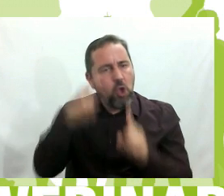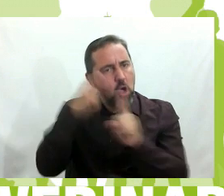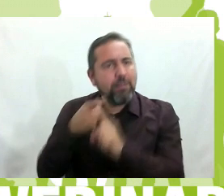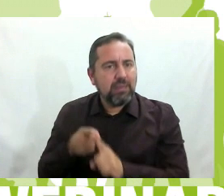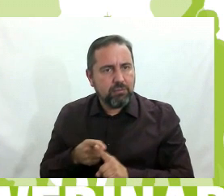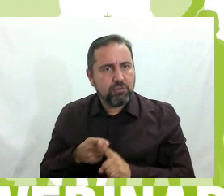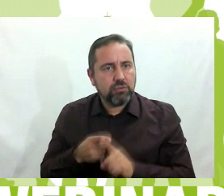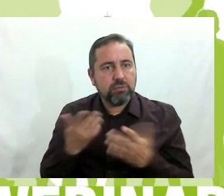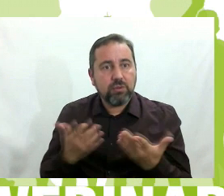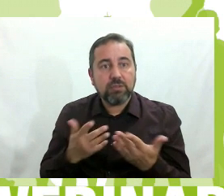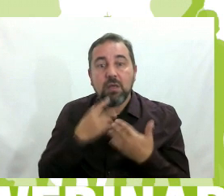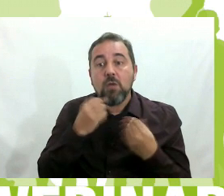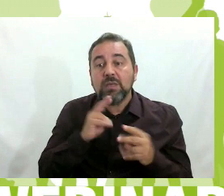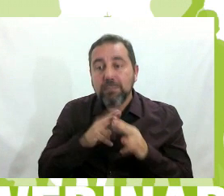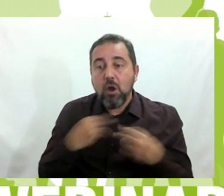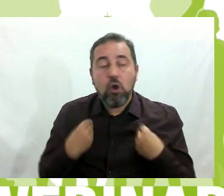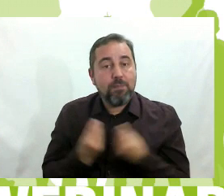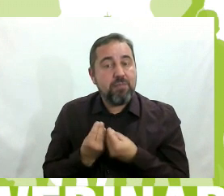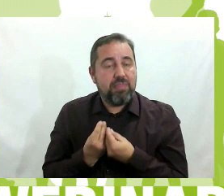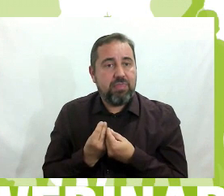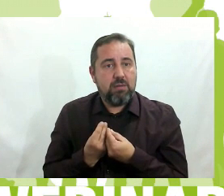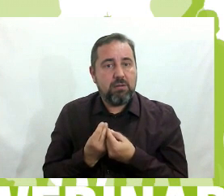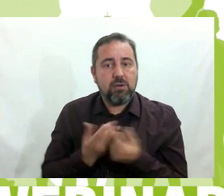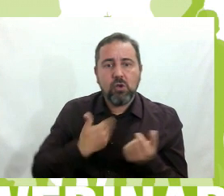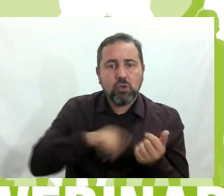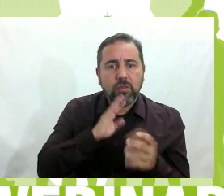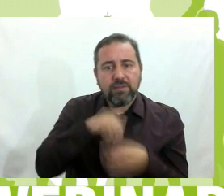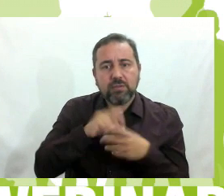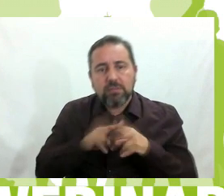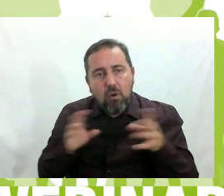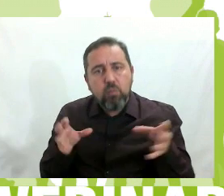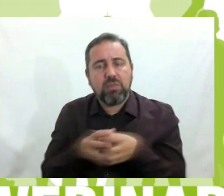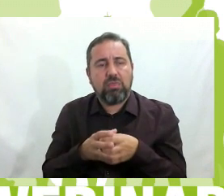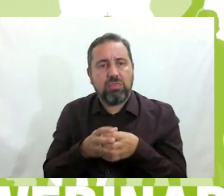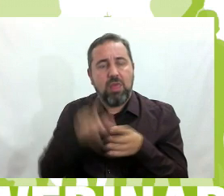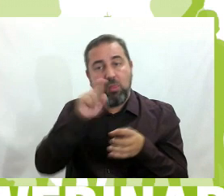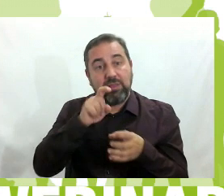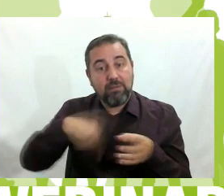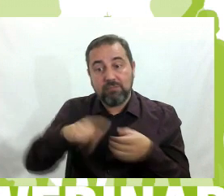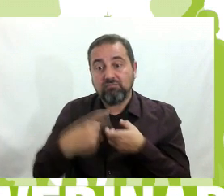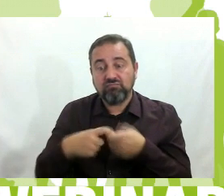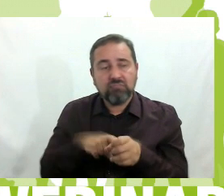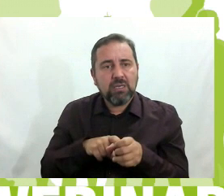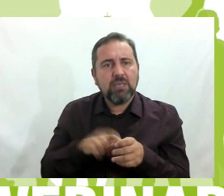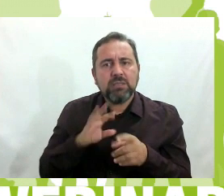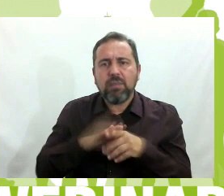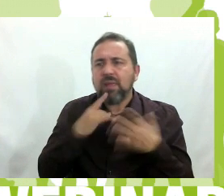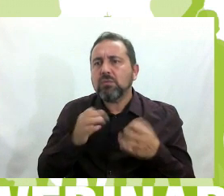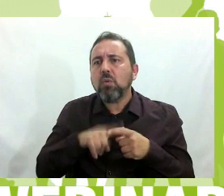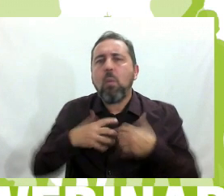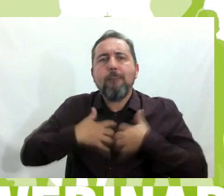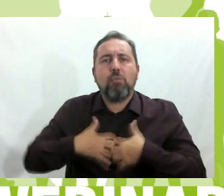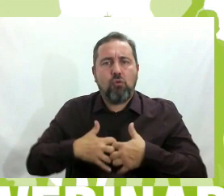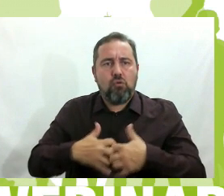Basándonos en esa buena convivencia de todos los que formamos la comunidad educativa, la tomamos como energía o motor de nuestro viaje.